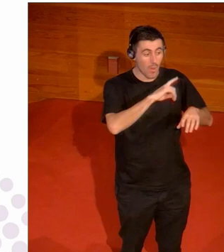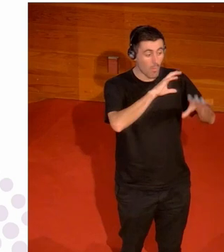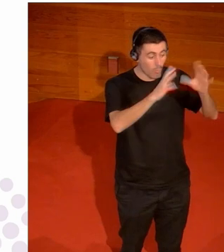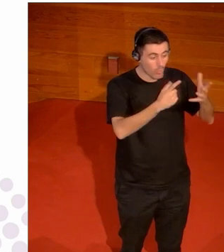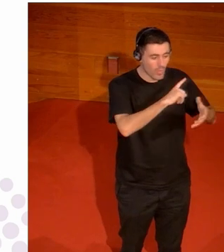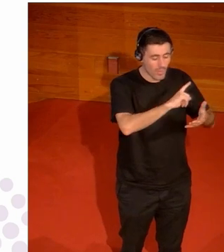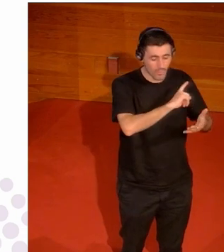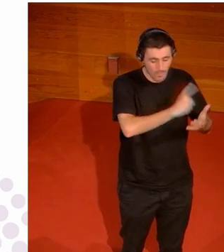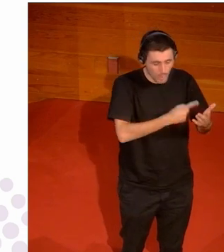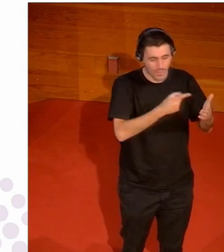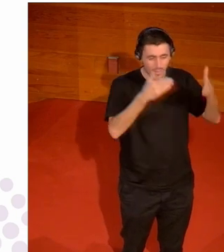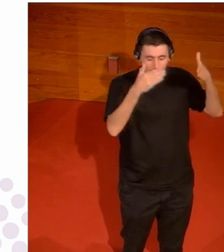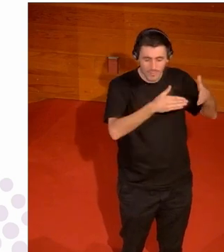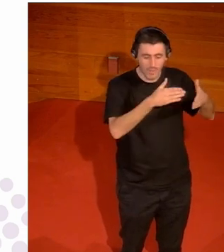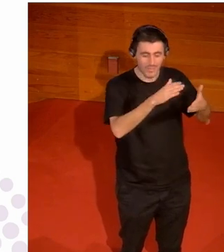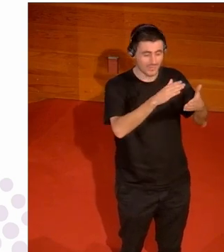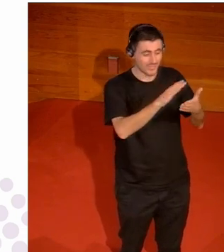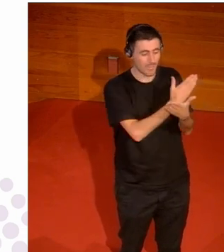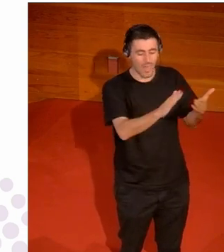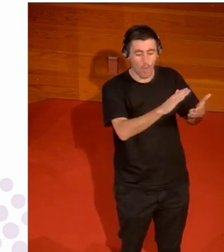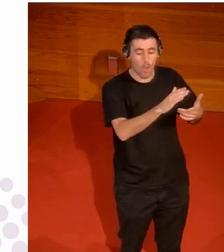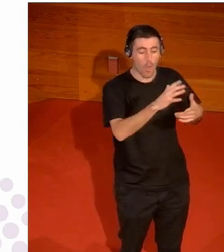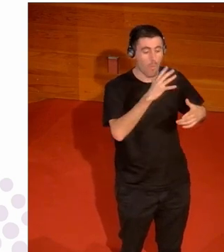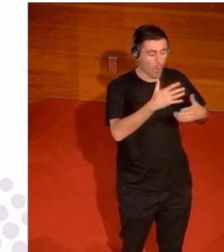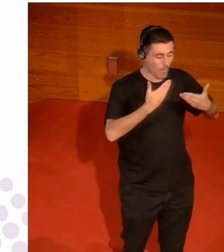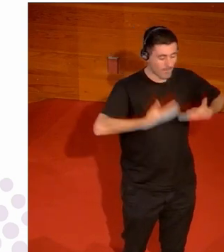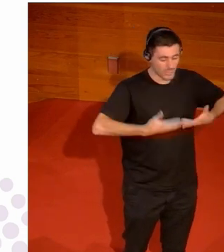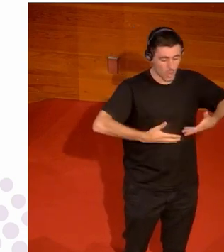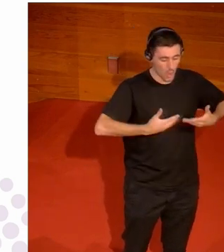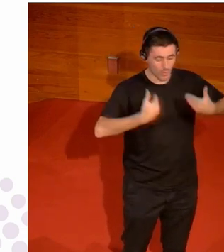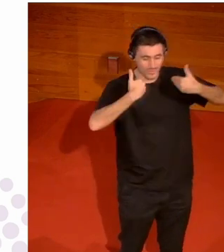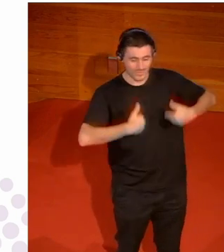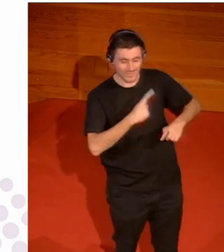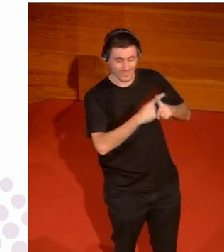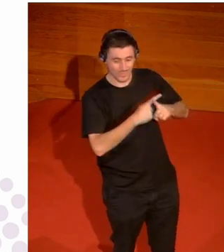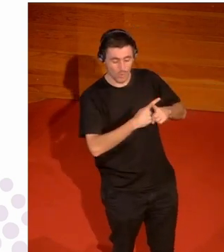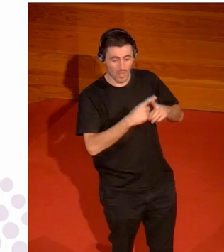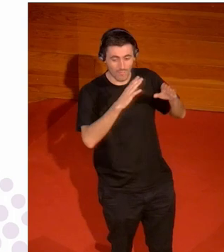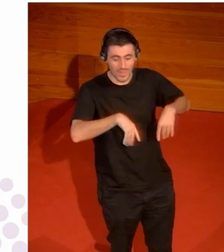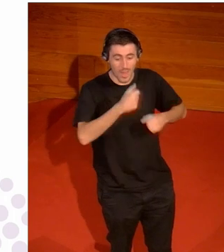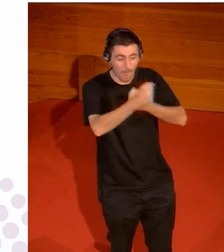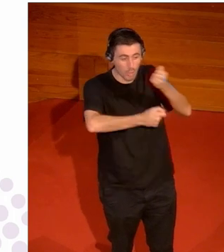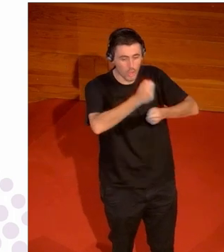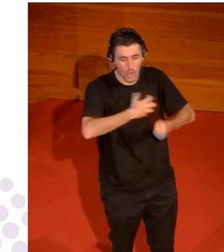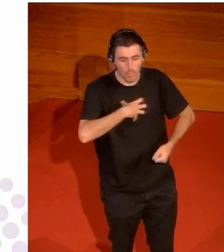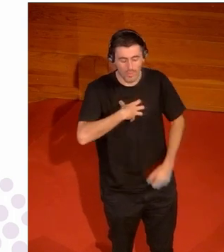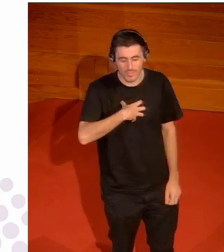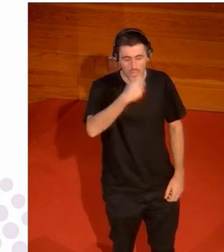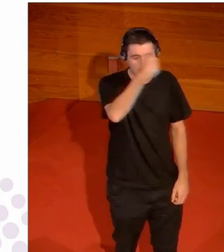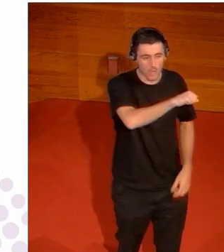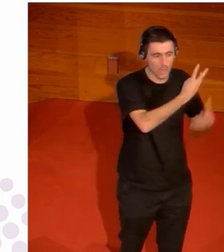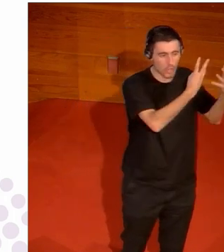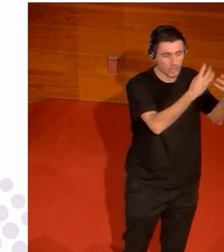sexos por seguridad tú en un combate de boxeo no puedes poner a un señor de 80 kilos a pelear